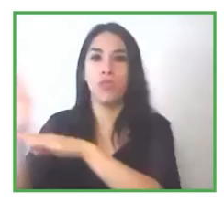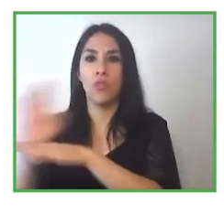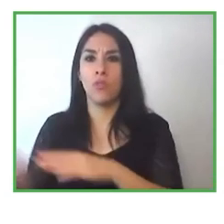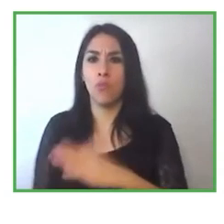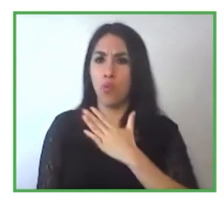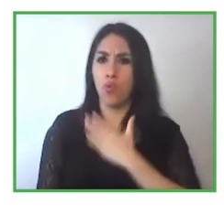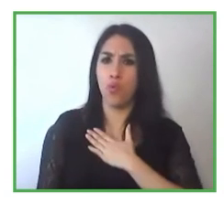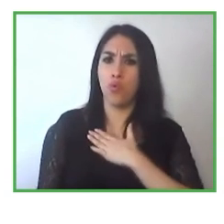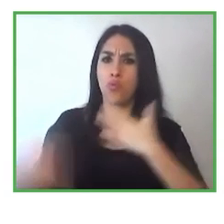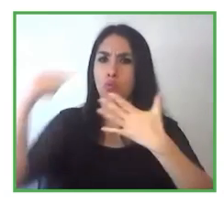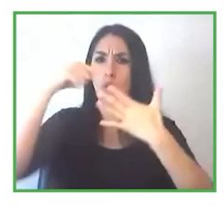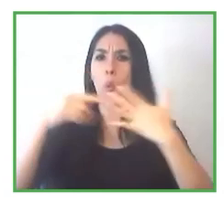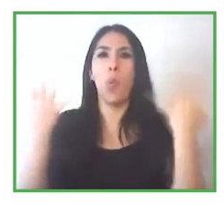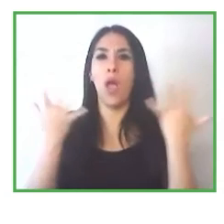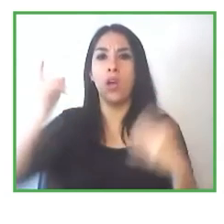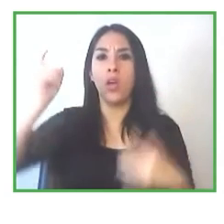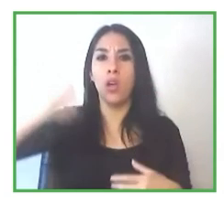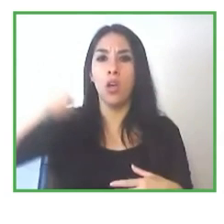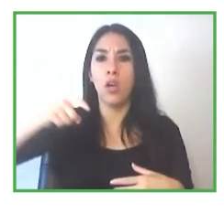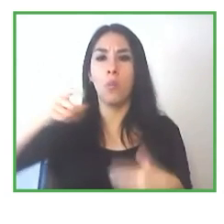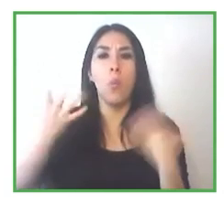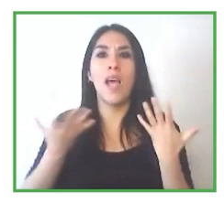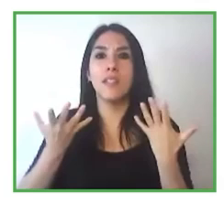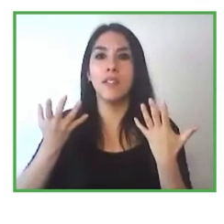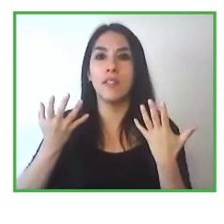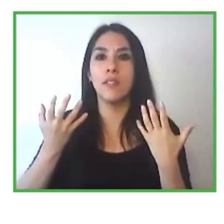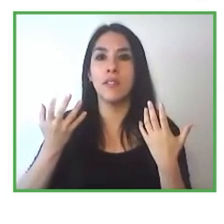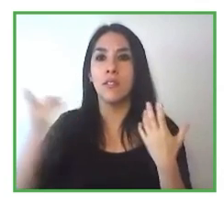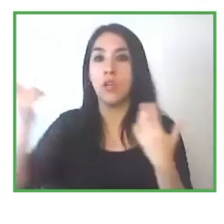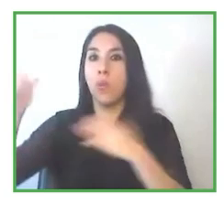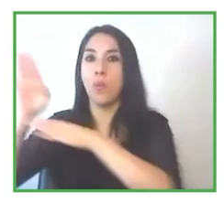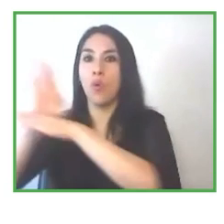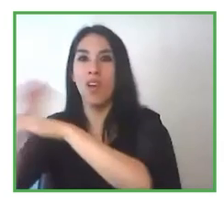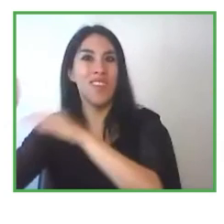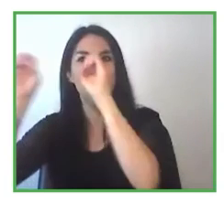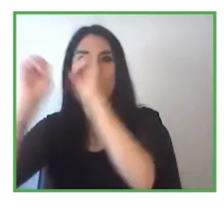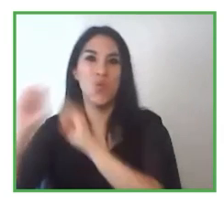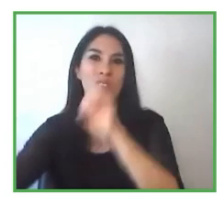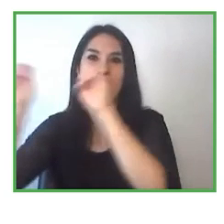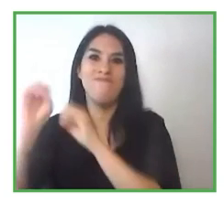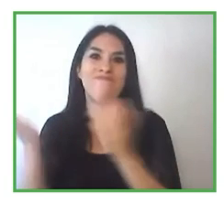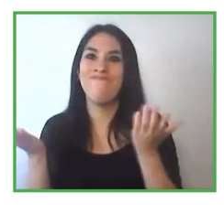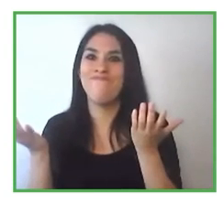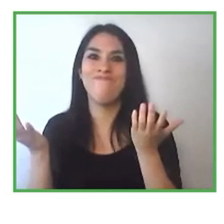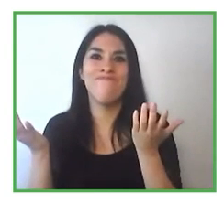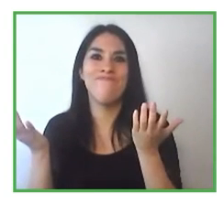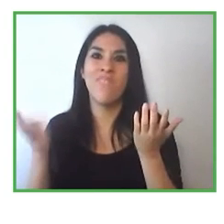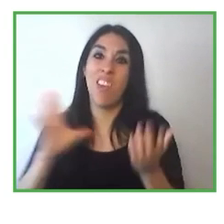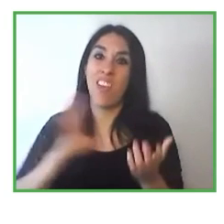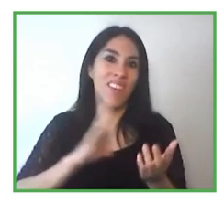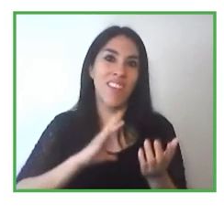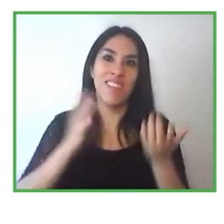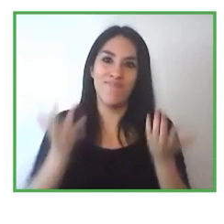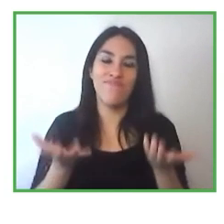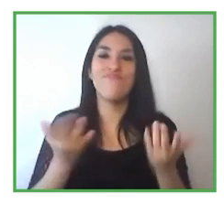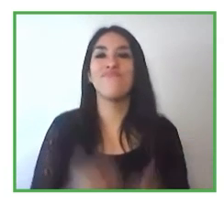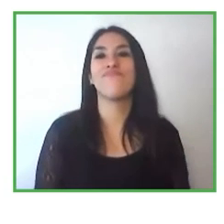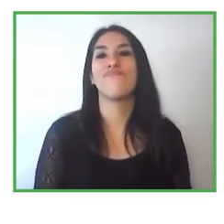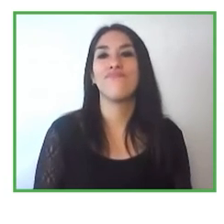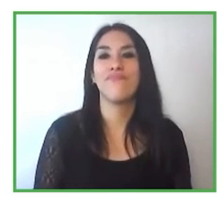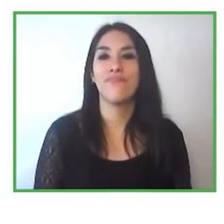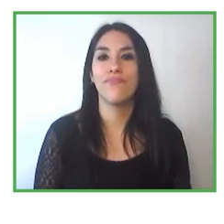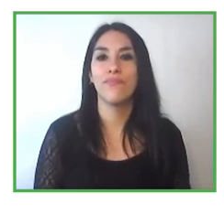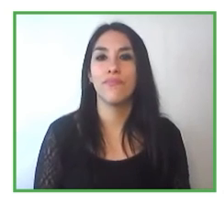vez que no del todo lo tengan o lo han desarrollado muy poco pues esto también es un